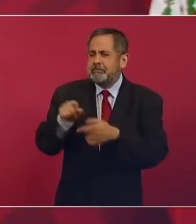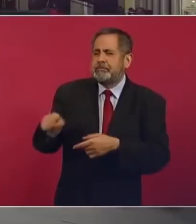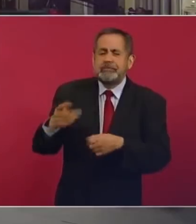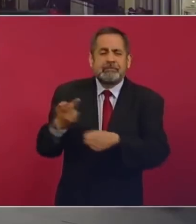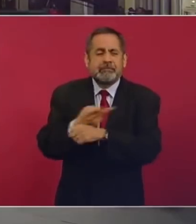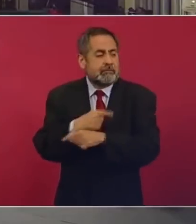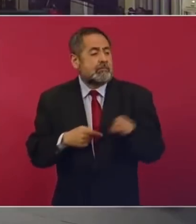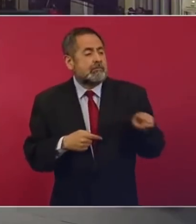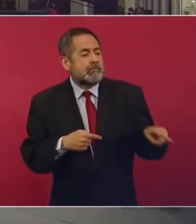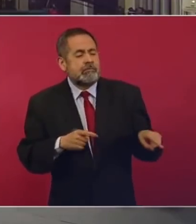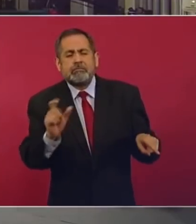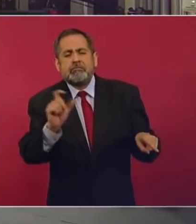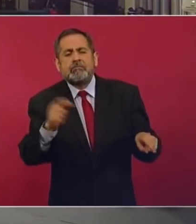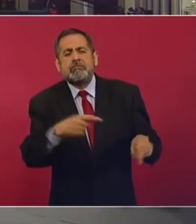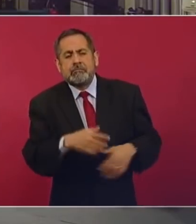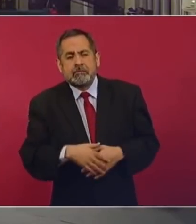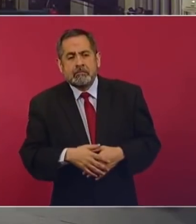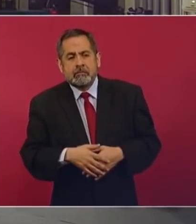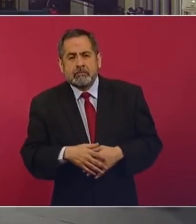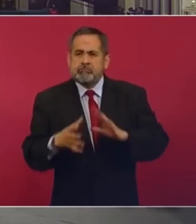¿Cuándo dijeron algo?